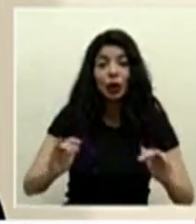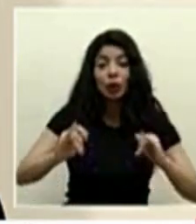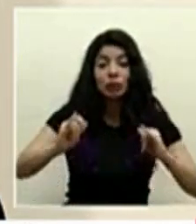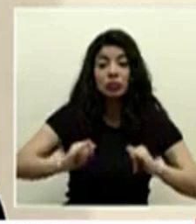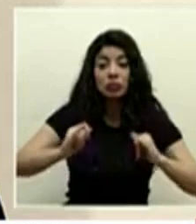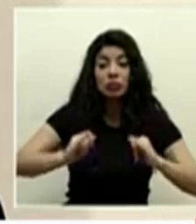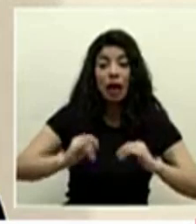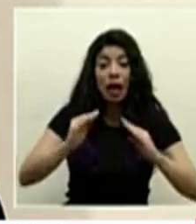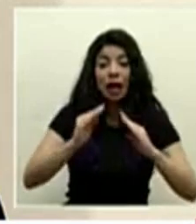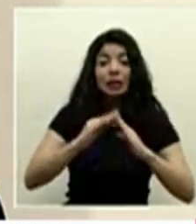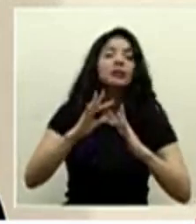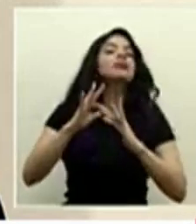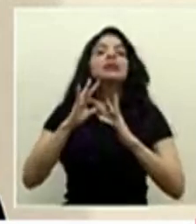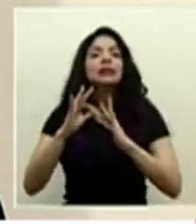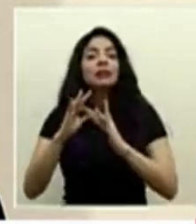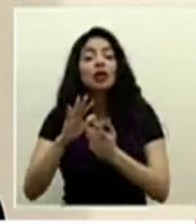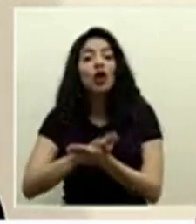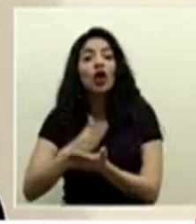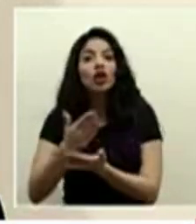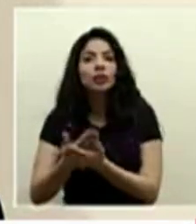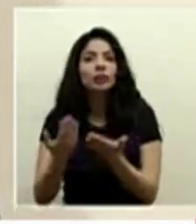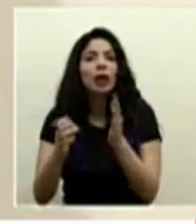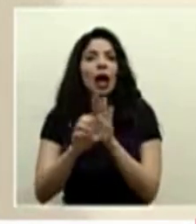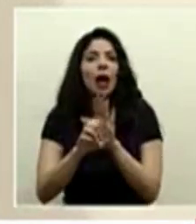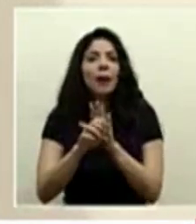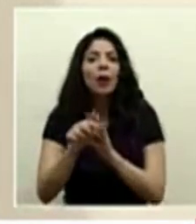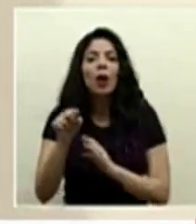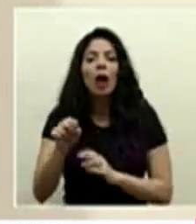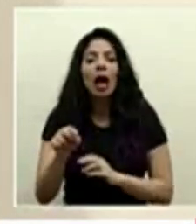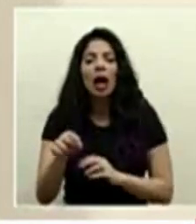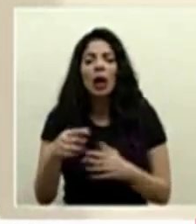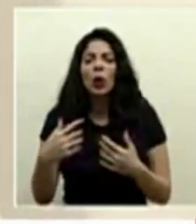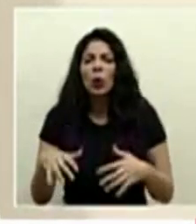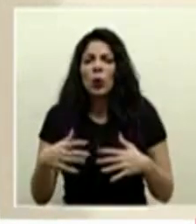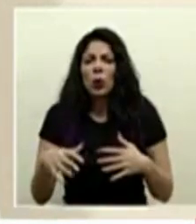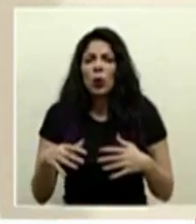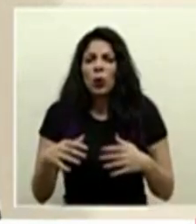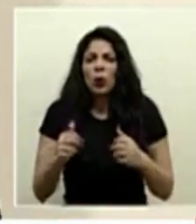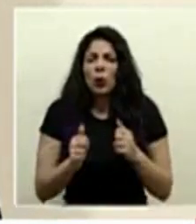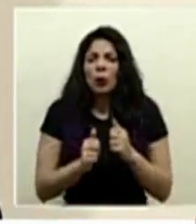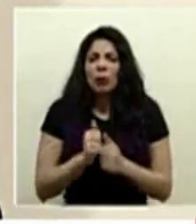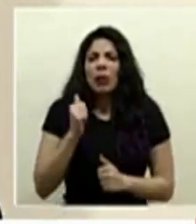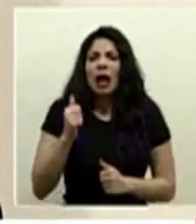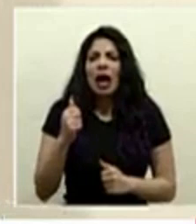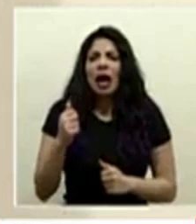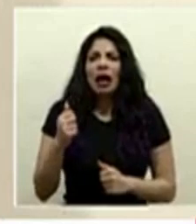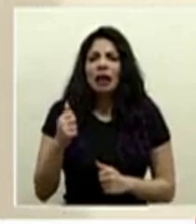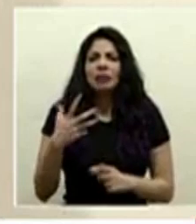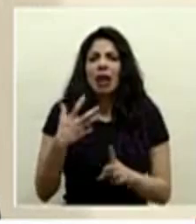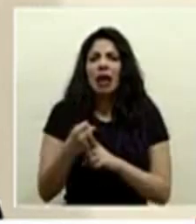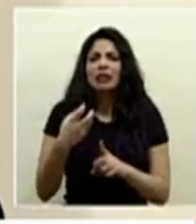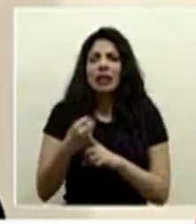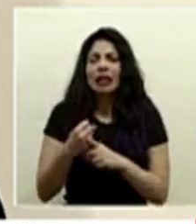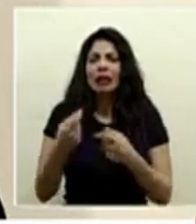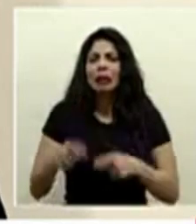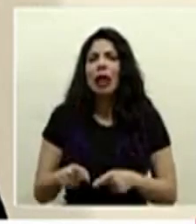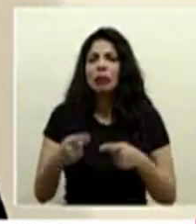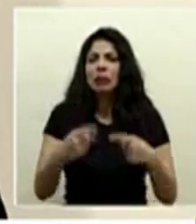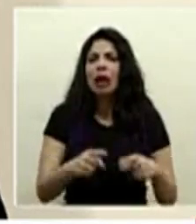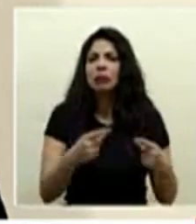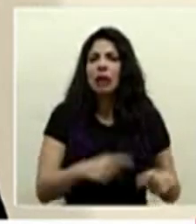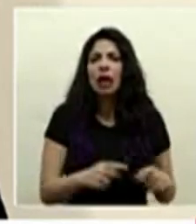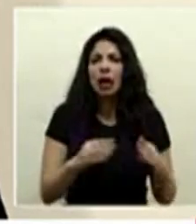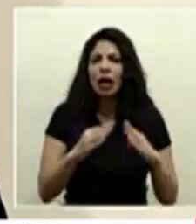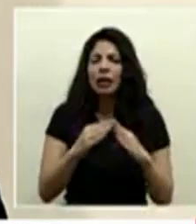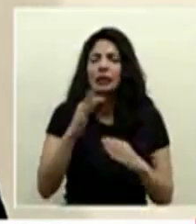una casa especialmente en una cocina por ejemplo hay donde hay una alta concentración de los accidentes que se pueden dar en una